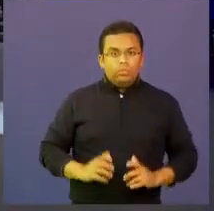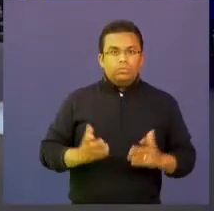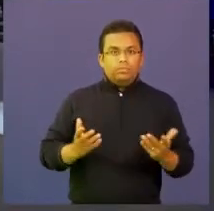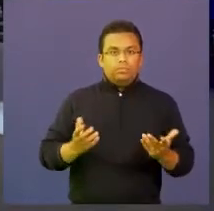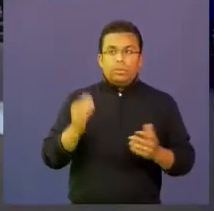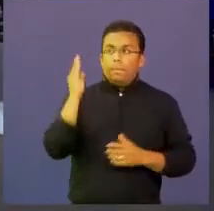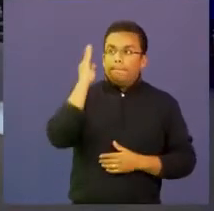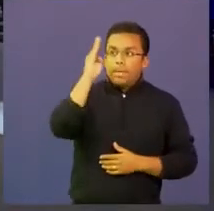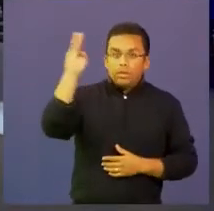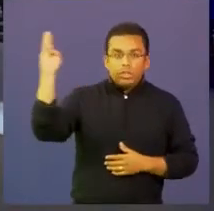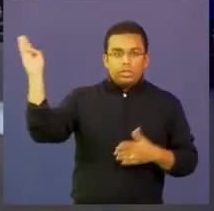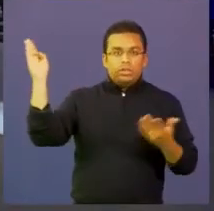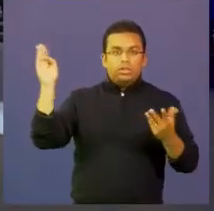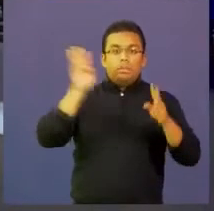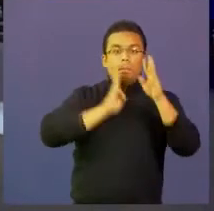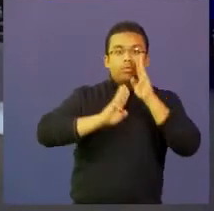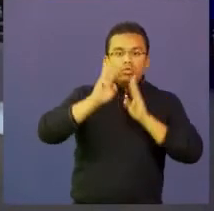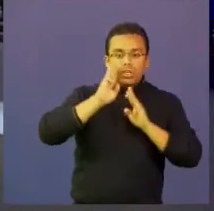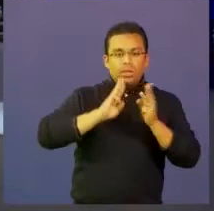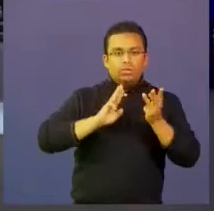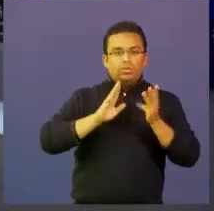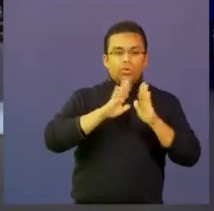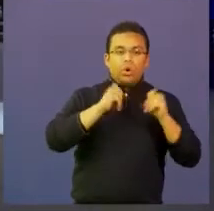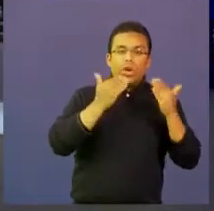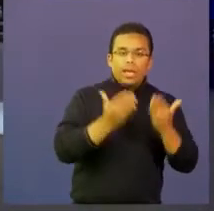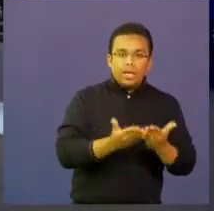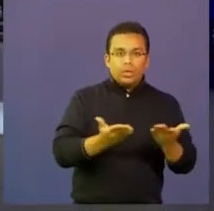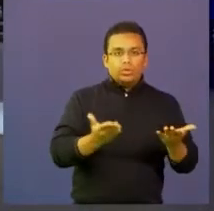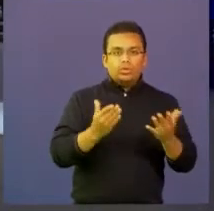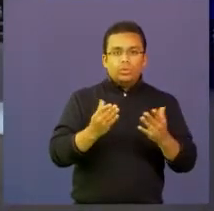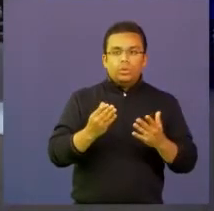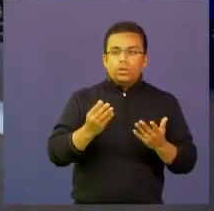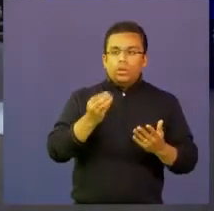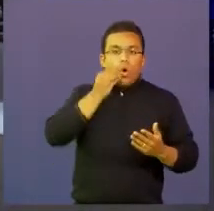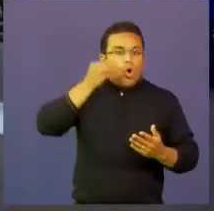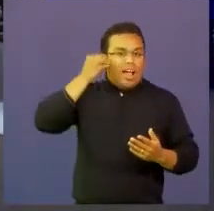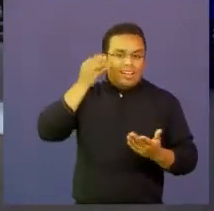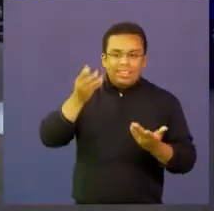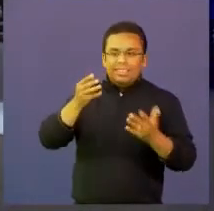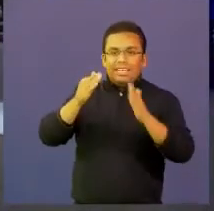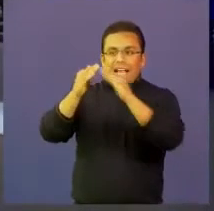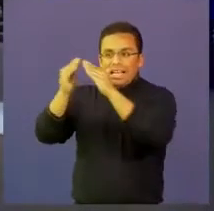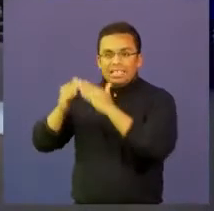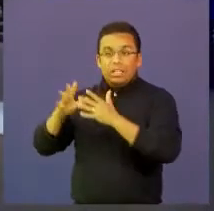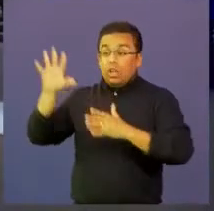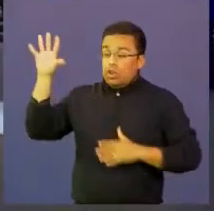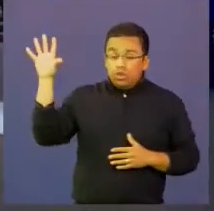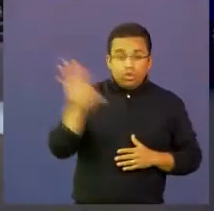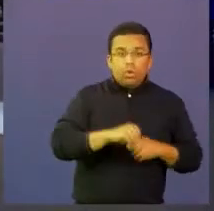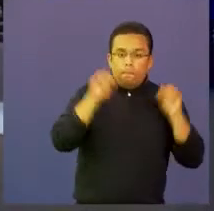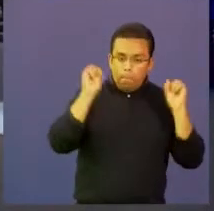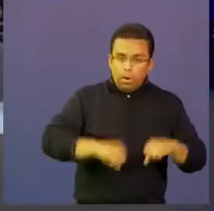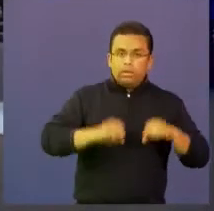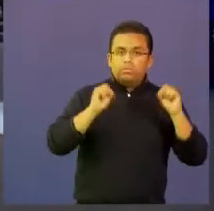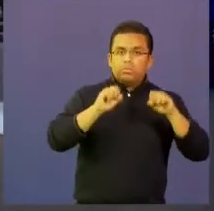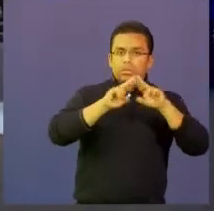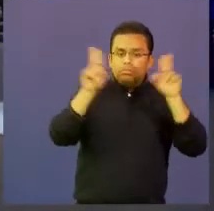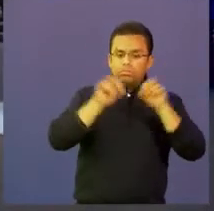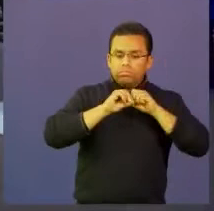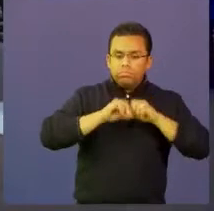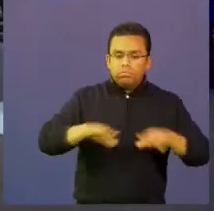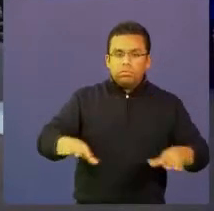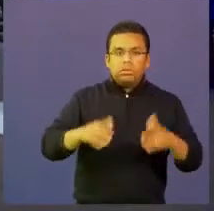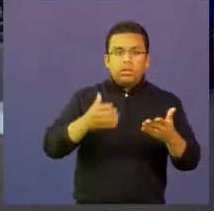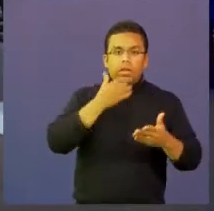que los museos que los colegios que los hogares tengan las posibilidades de la tecnología virtual donde